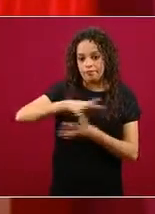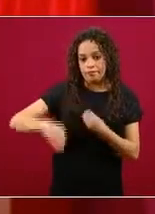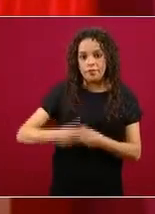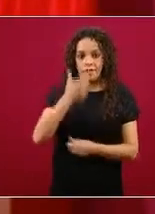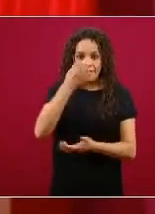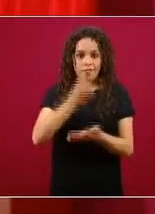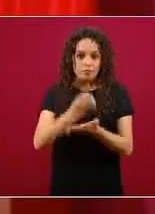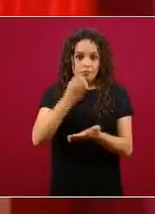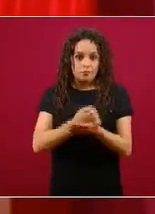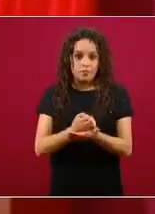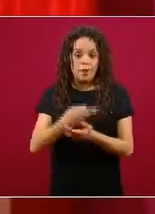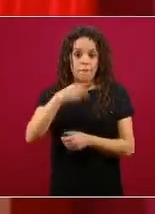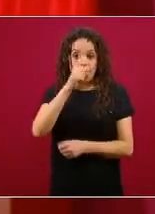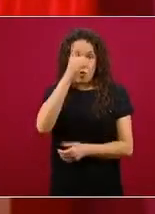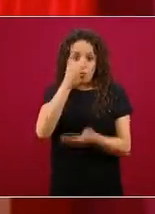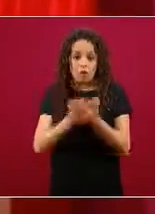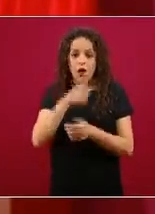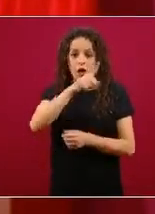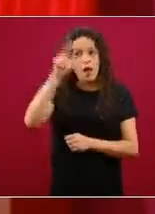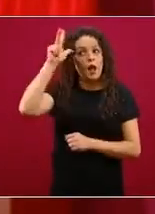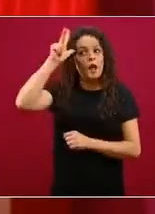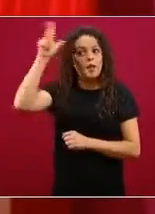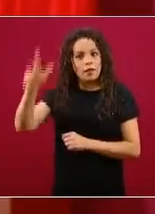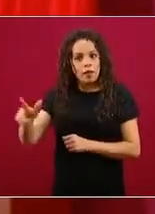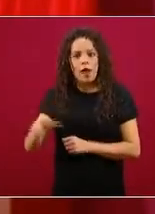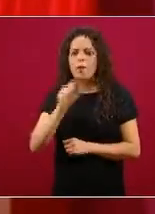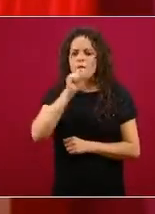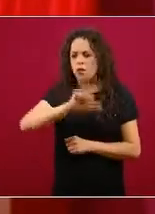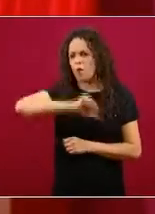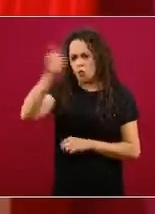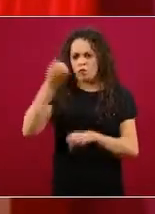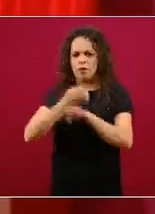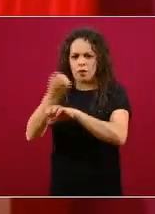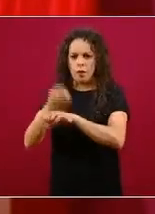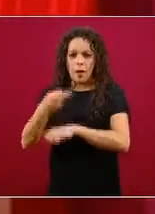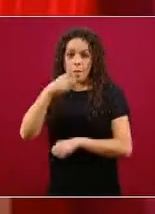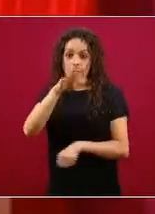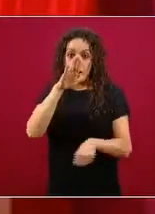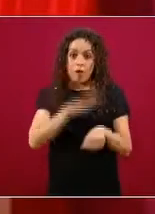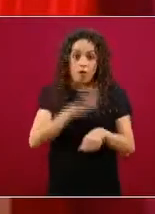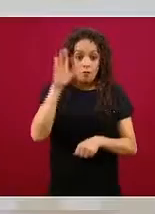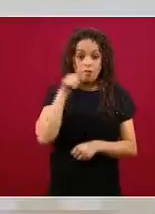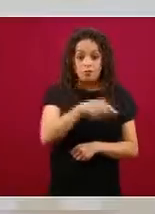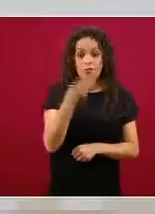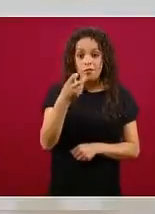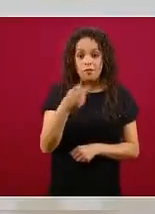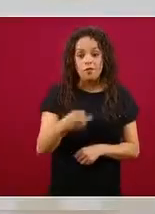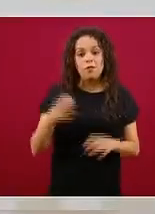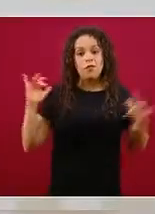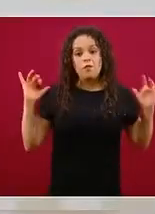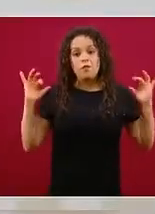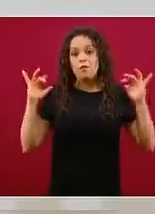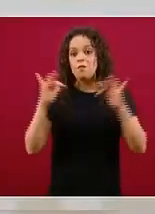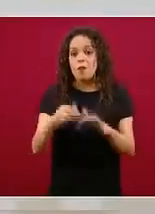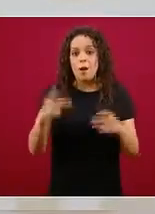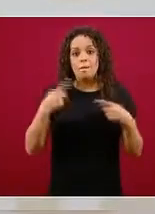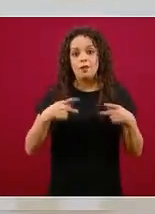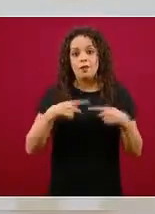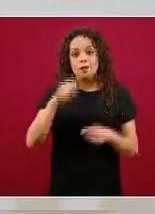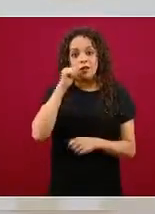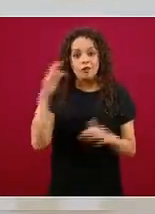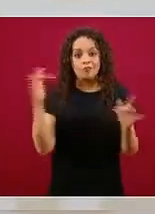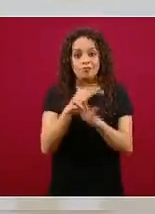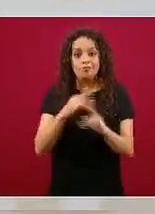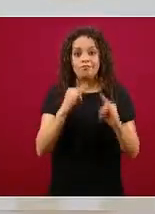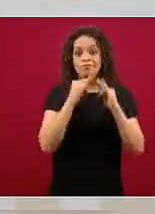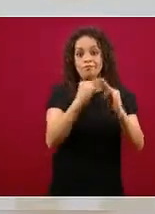otros estados pero también una actividad que característicamente congrega a las personas la visión no es sí